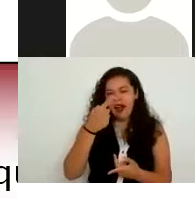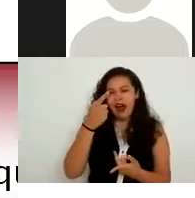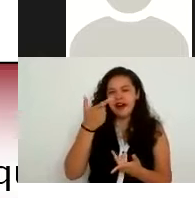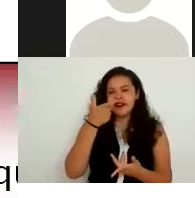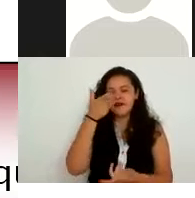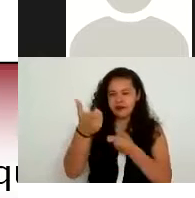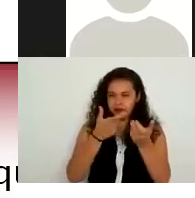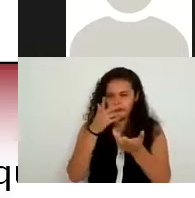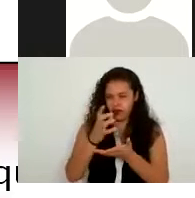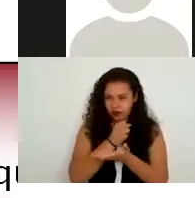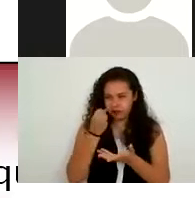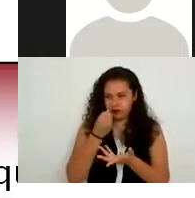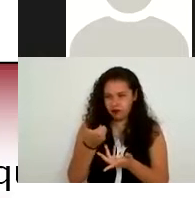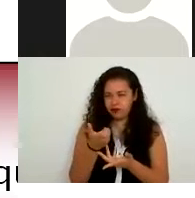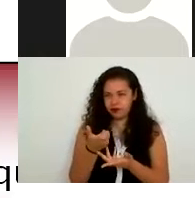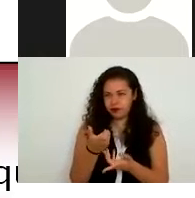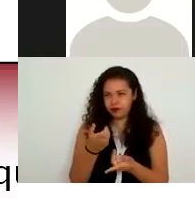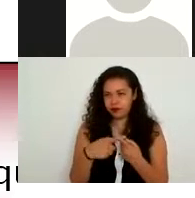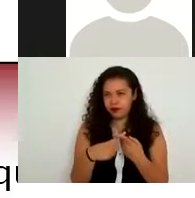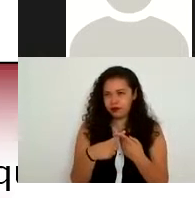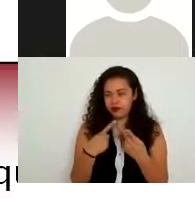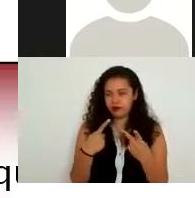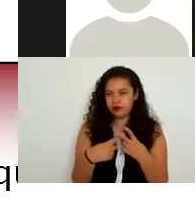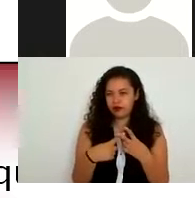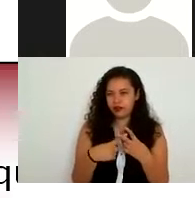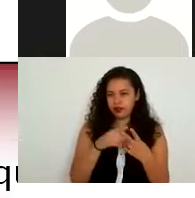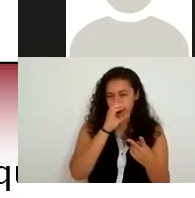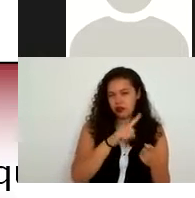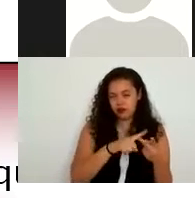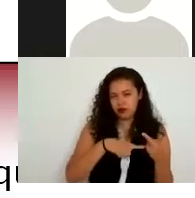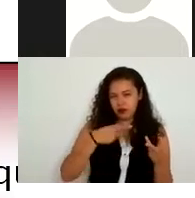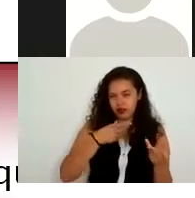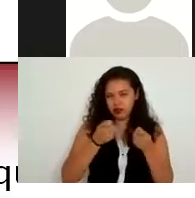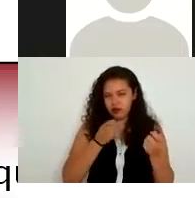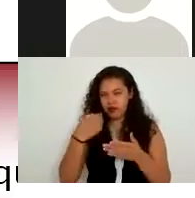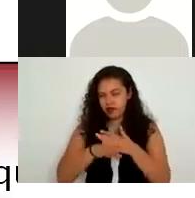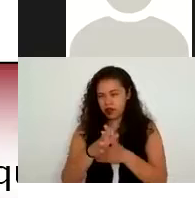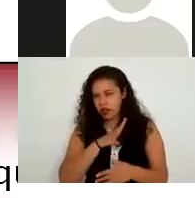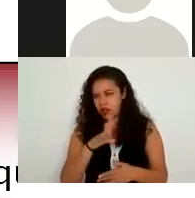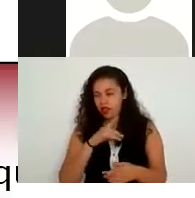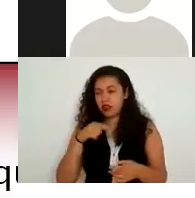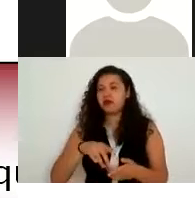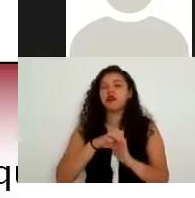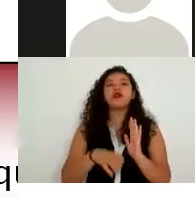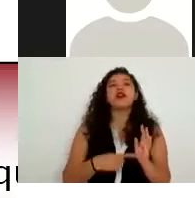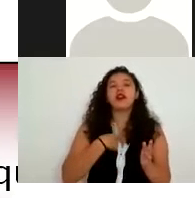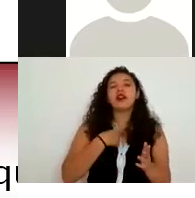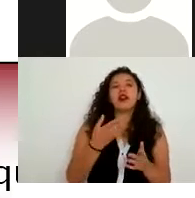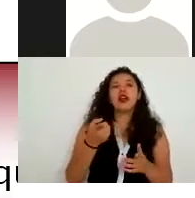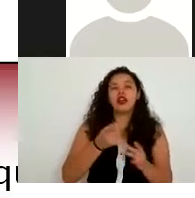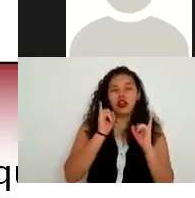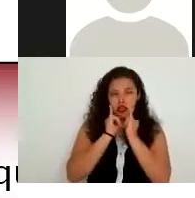tercero que tenga por ejemplo el control de acceso nosotros aquí en la junta tenemos un sistema